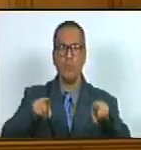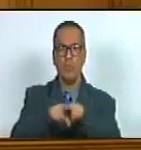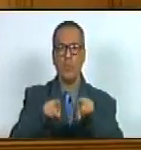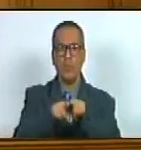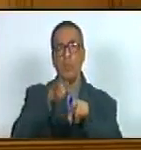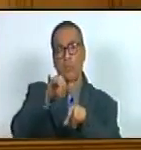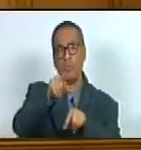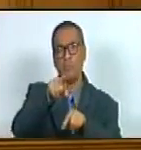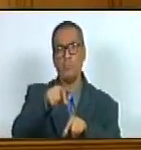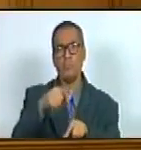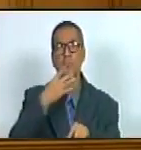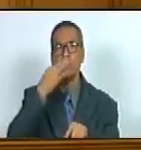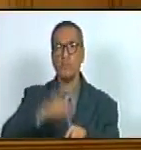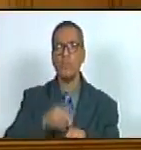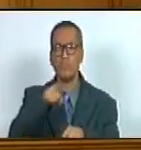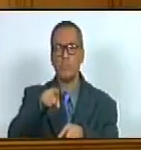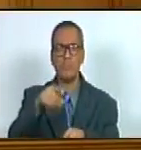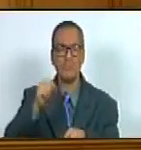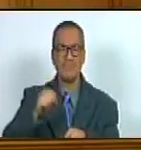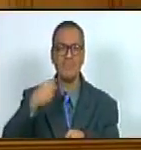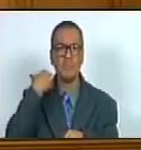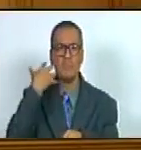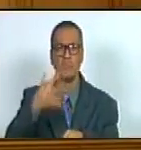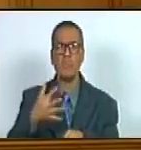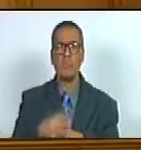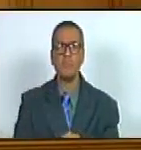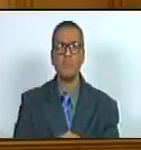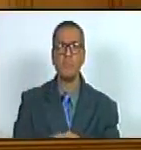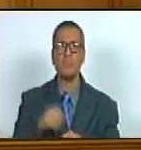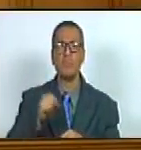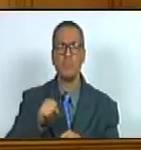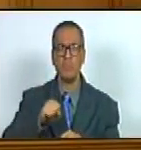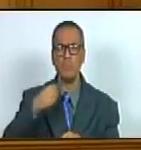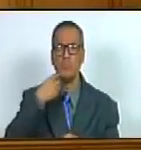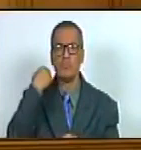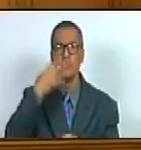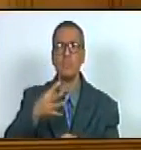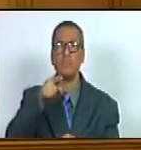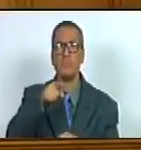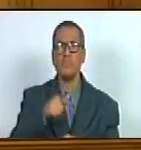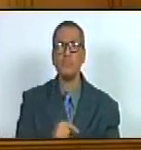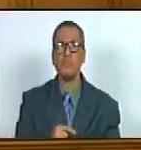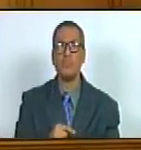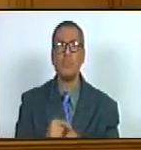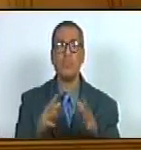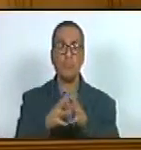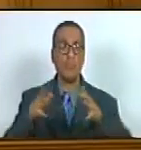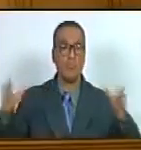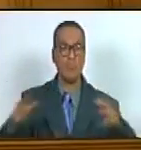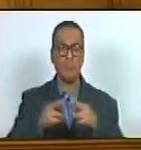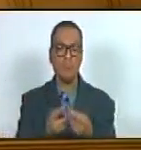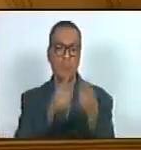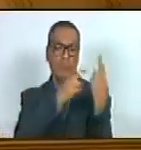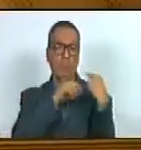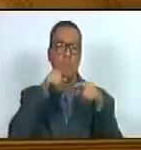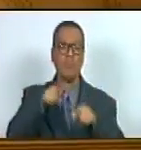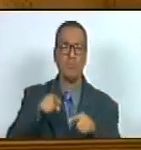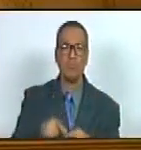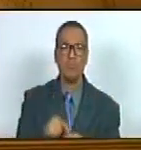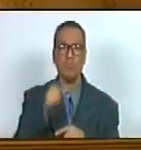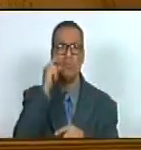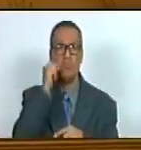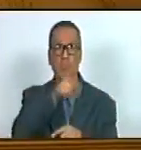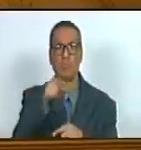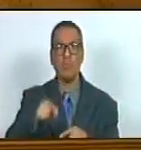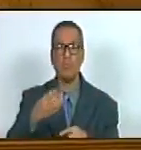eso sí es horroroso horroroso es que le quedó grande el cargo ciudadano